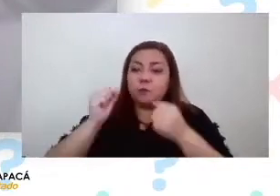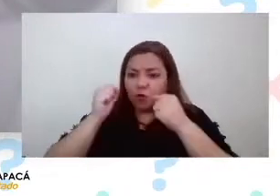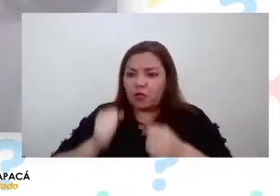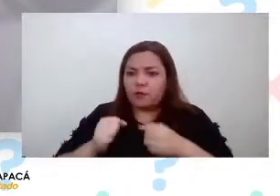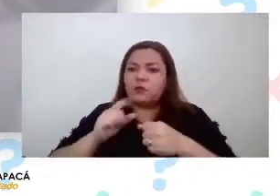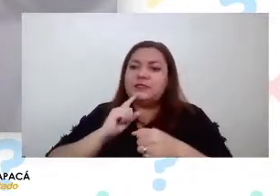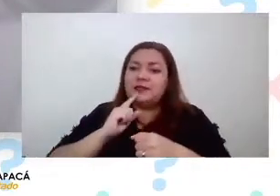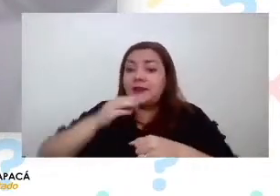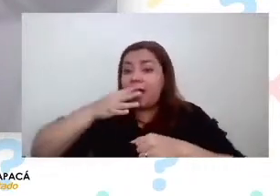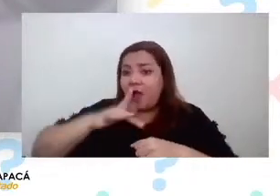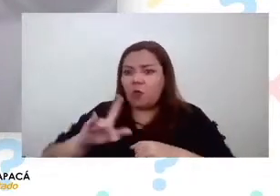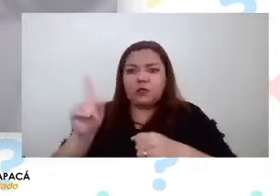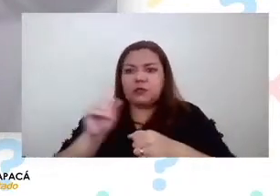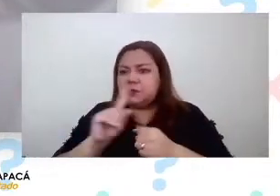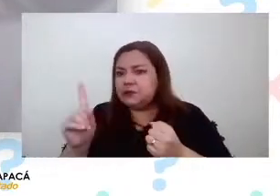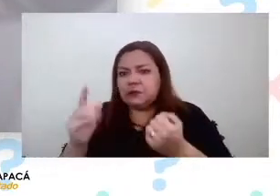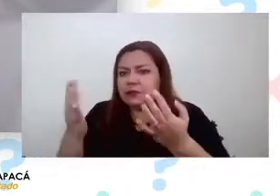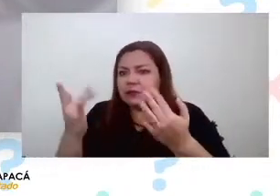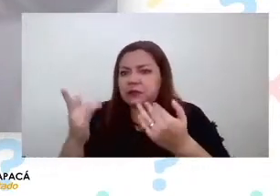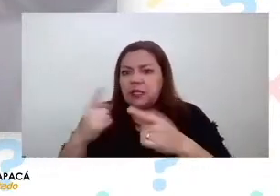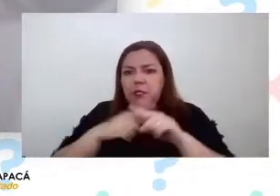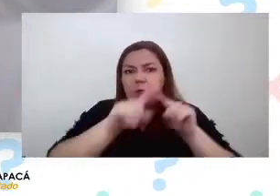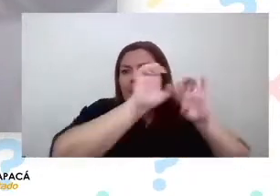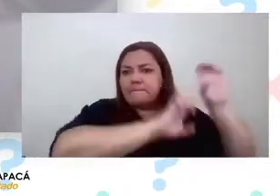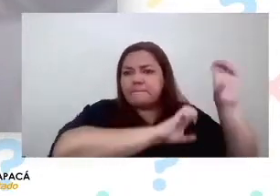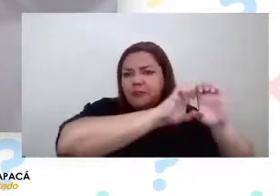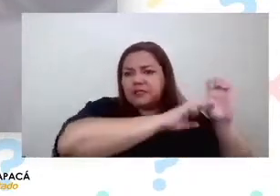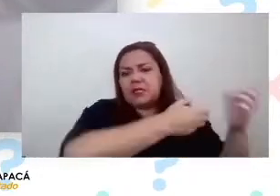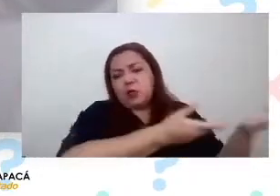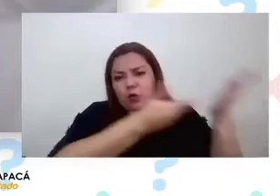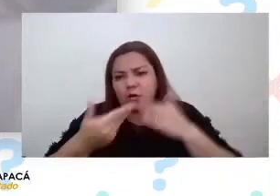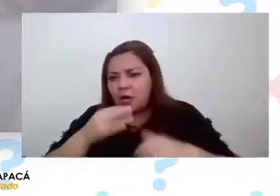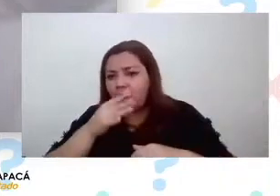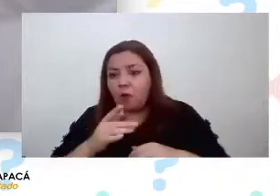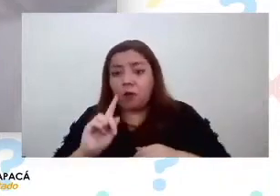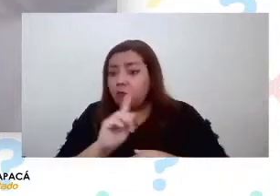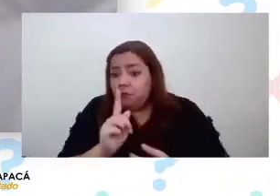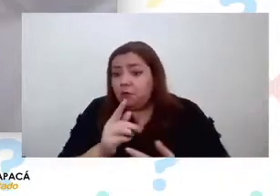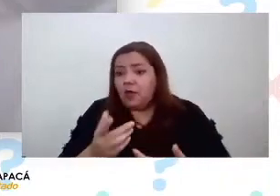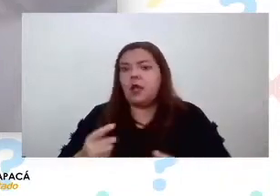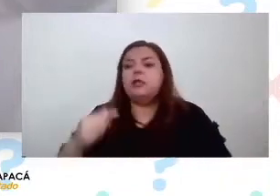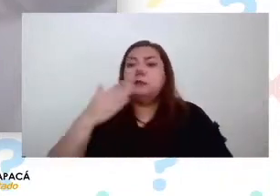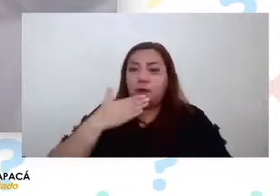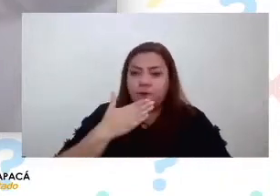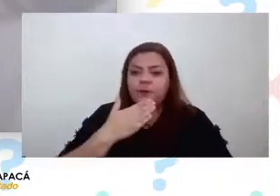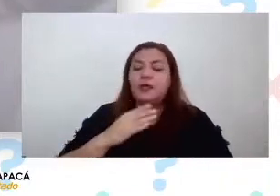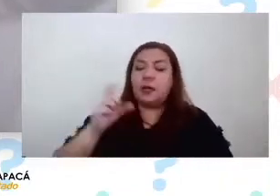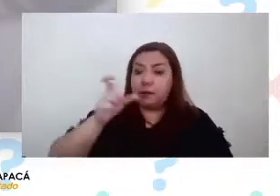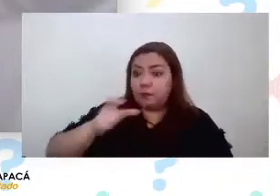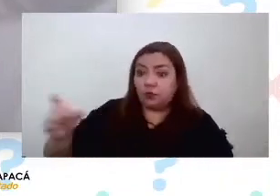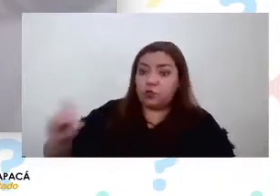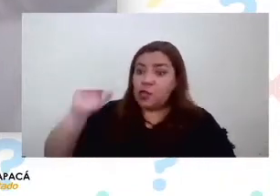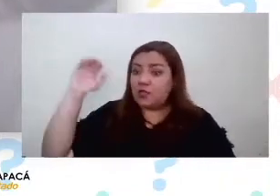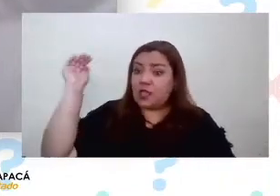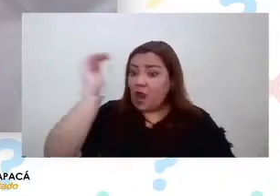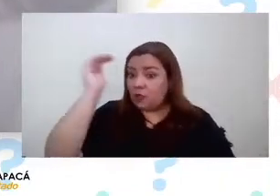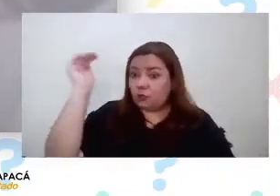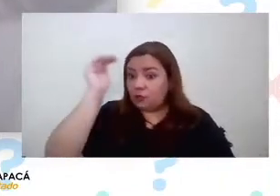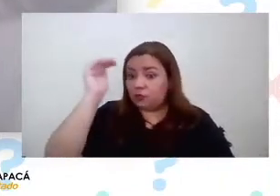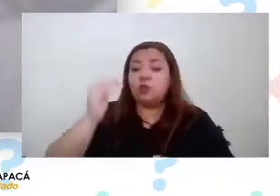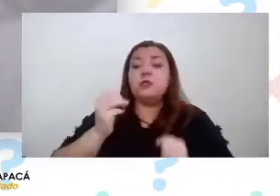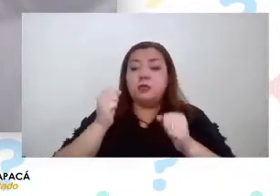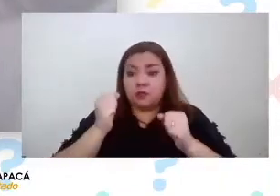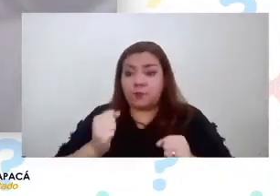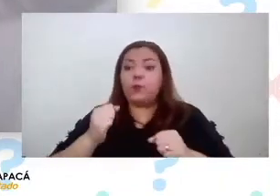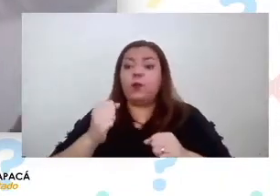de ninguna empresa la gente de alto auspicio también podría abastecerse de agua así que una